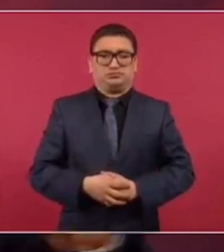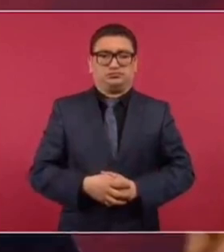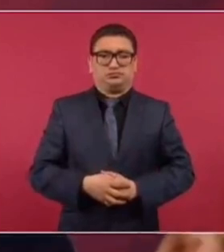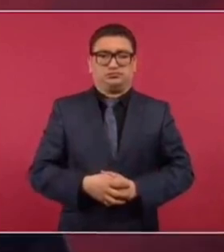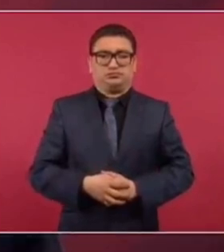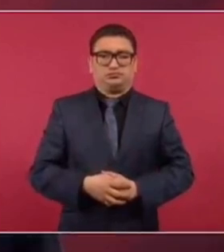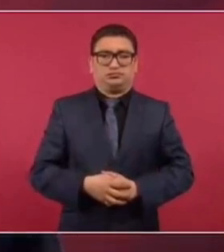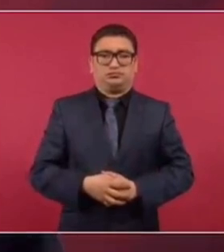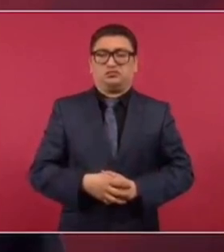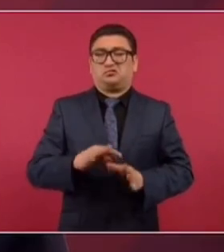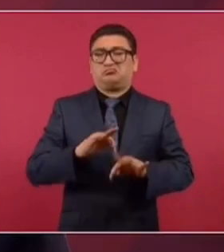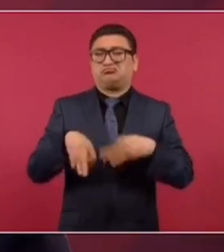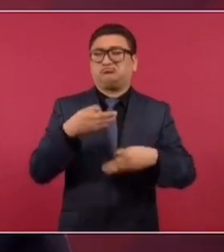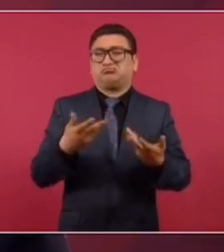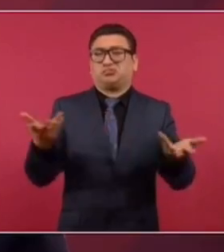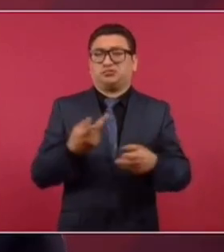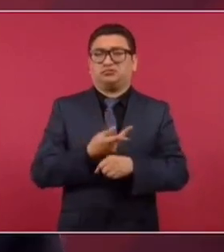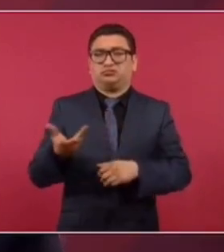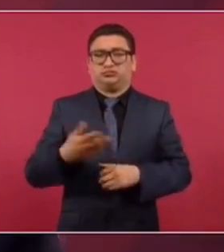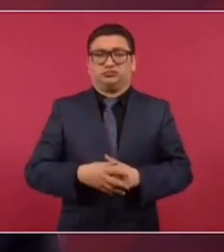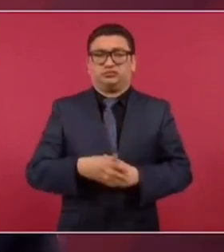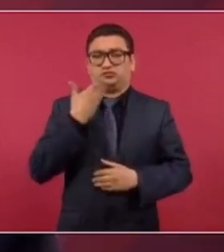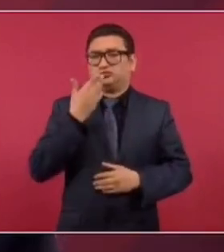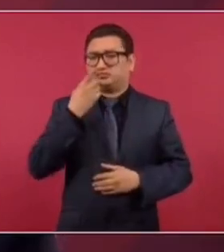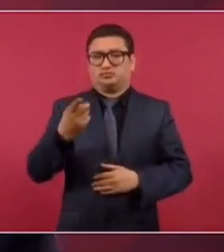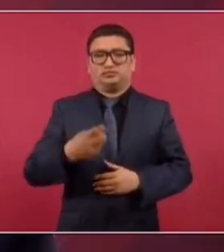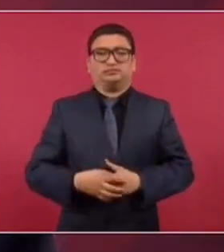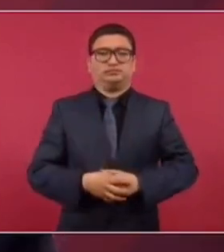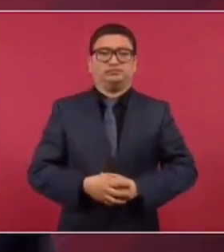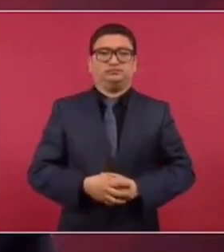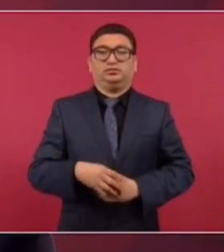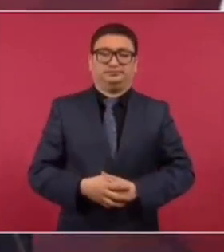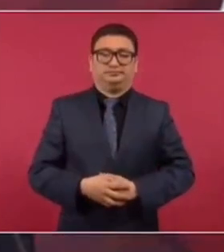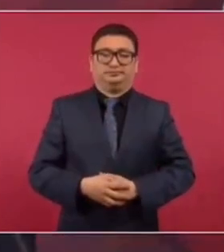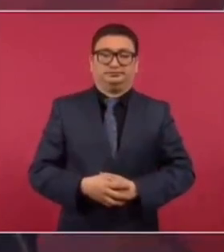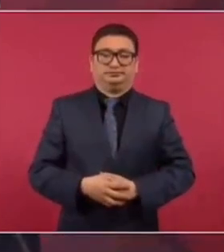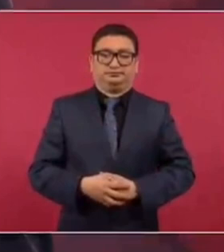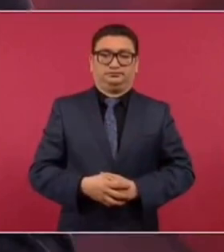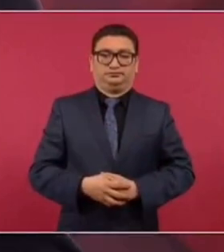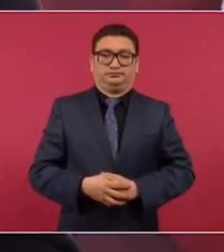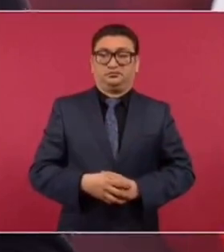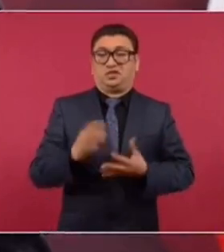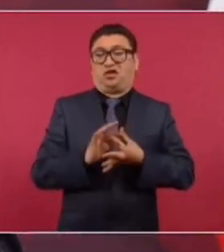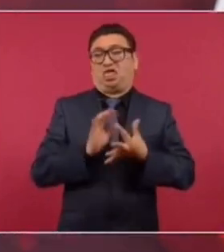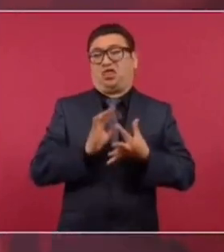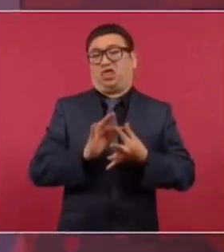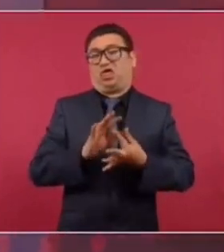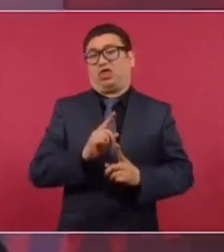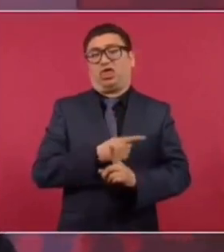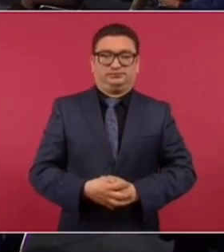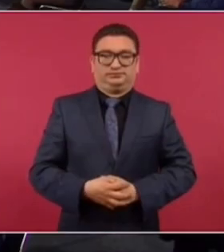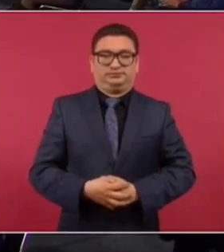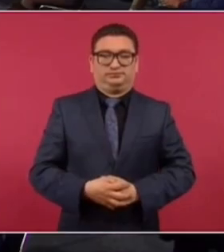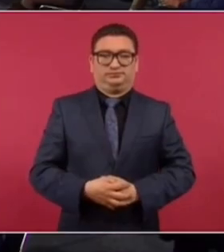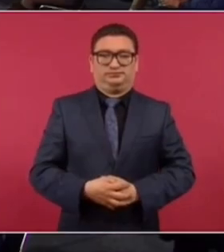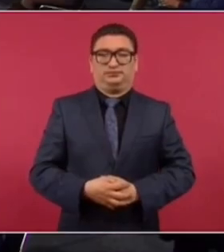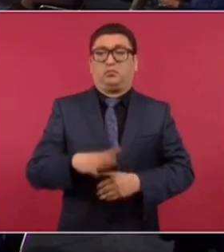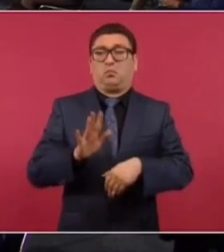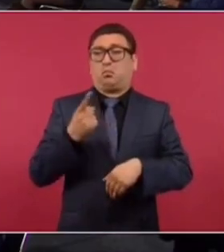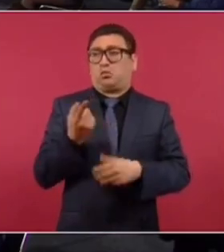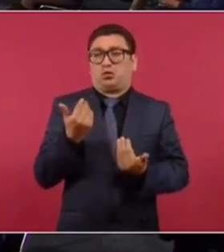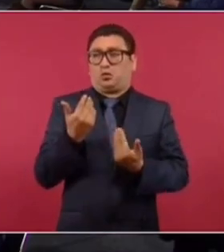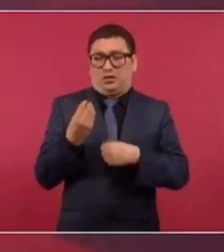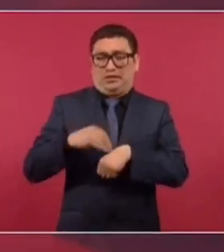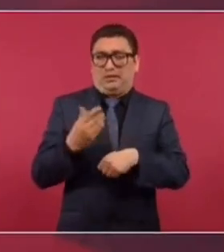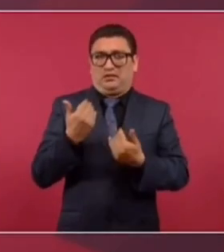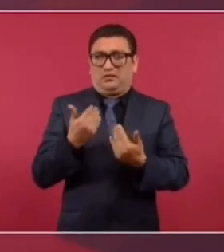Todo fue, como dirían los filósofos, puro choro mareador. Porque no hay